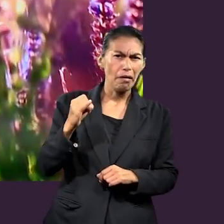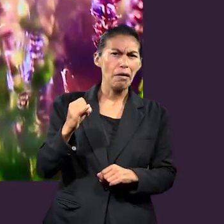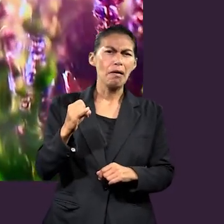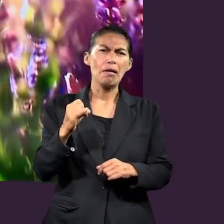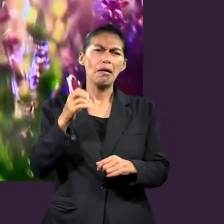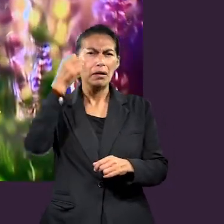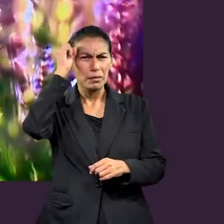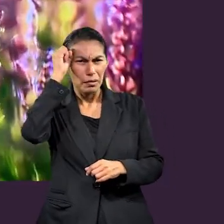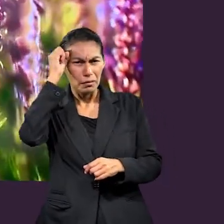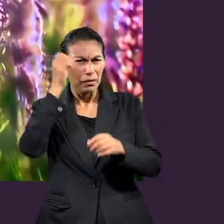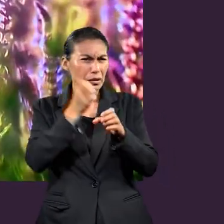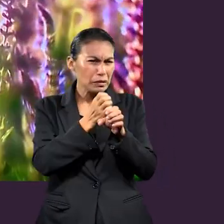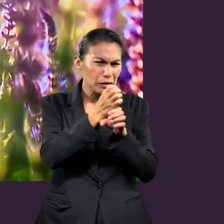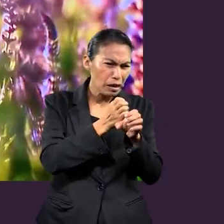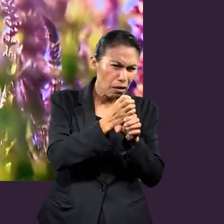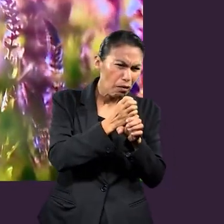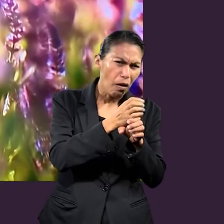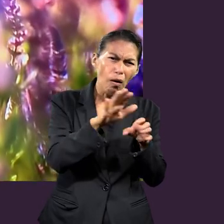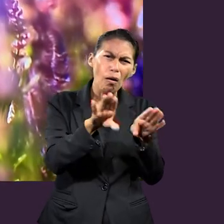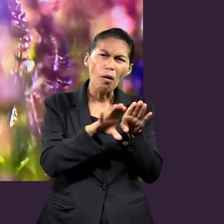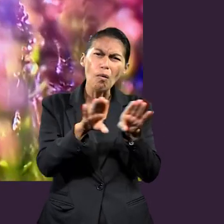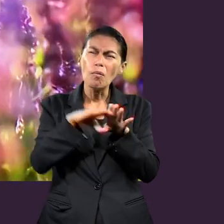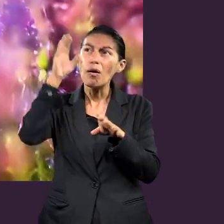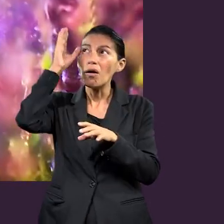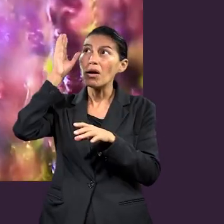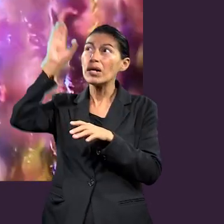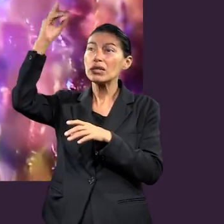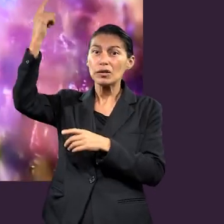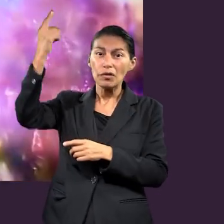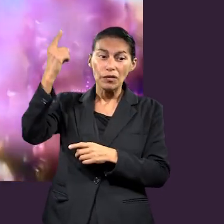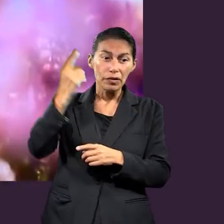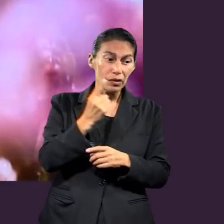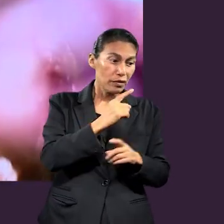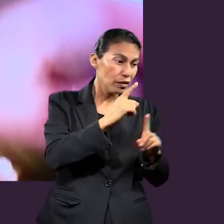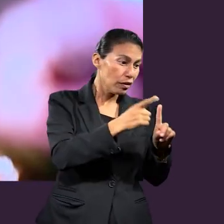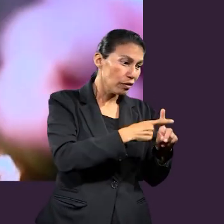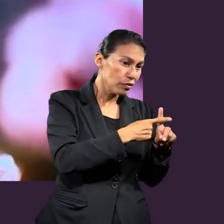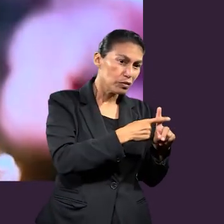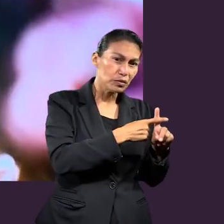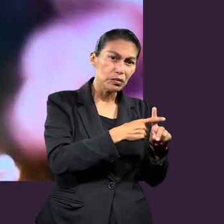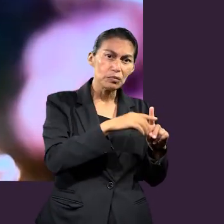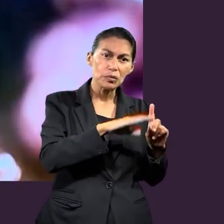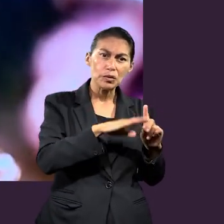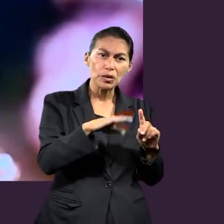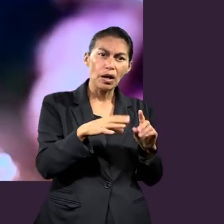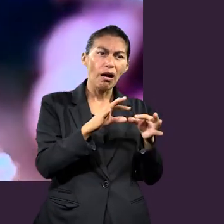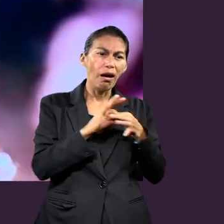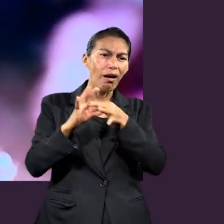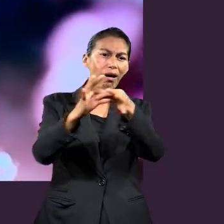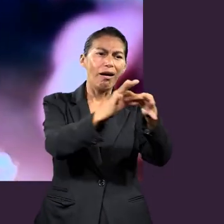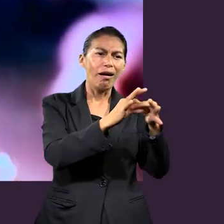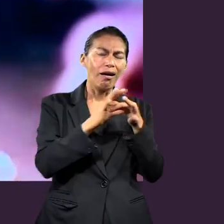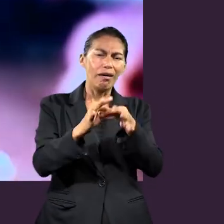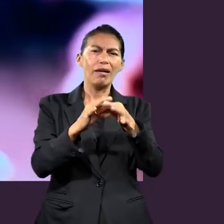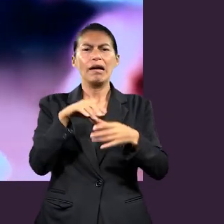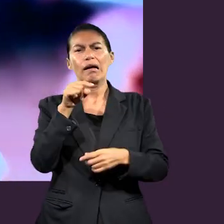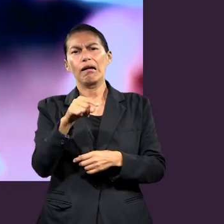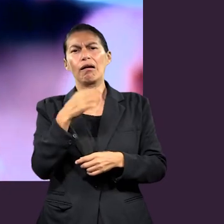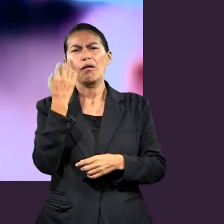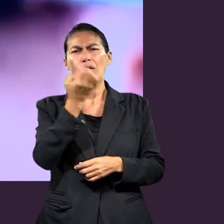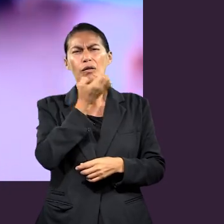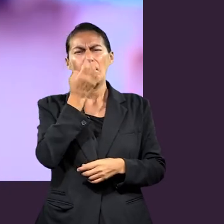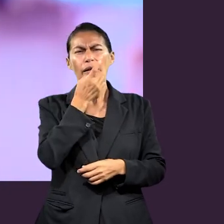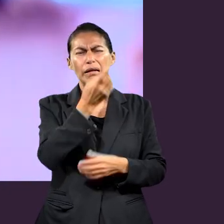relación entre un amo y un esclavo que han sido hermanados por Cristo Jesús. El apóstol Pablo hace una lección